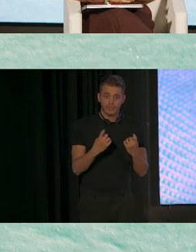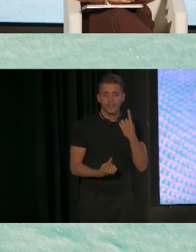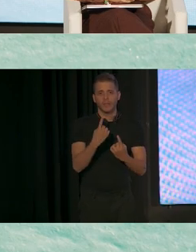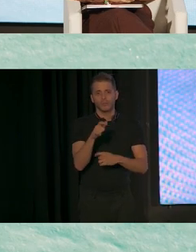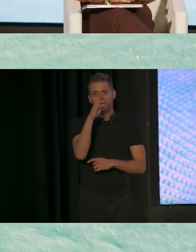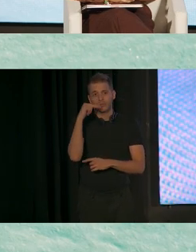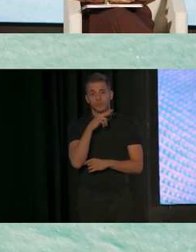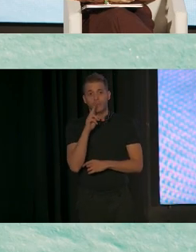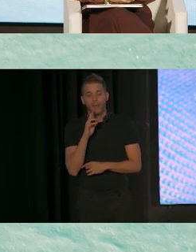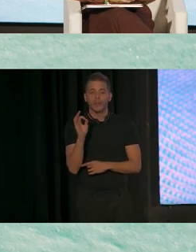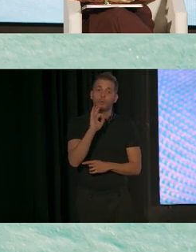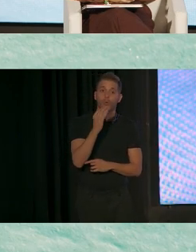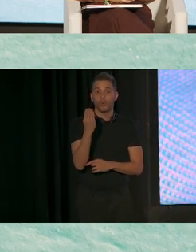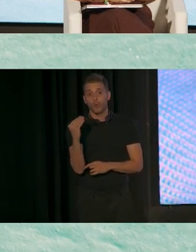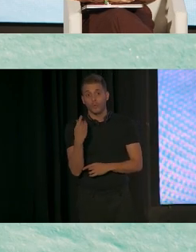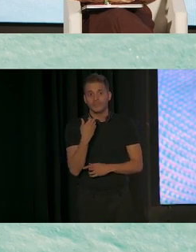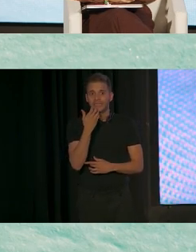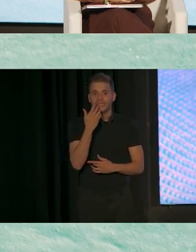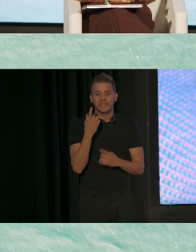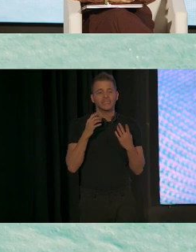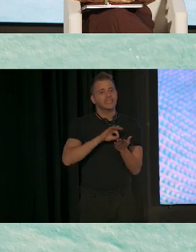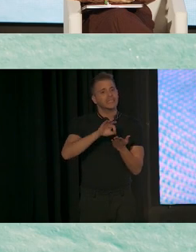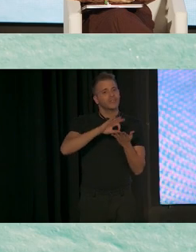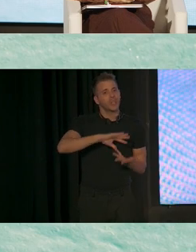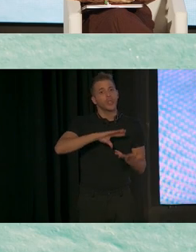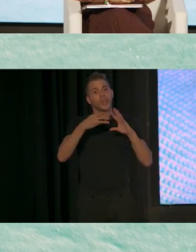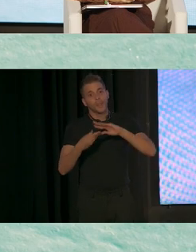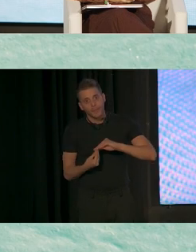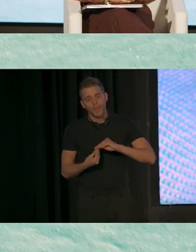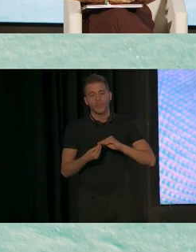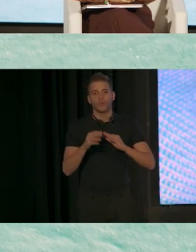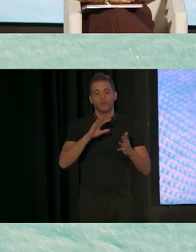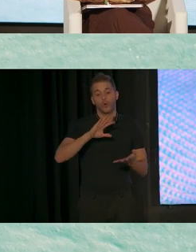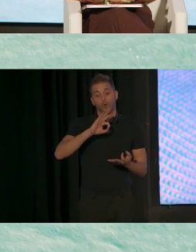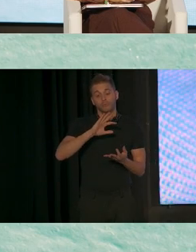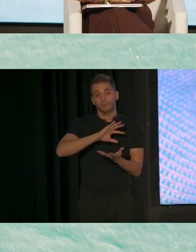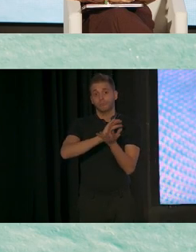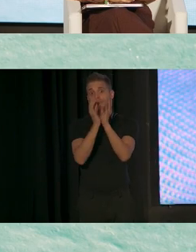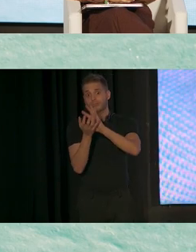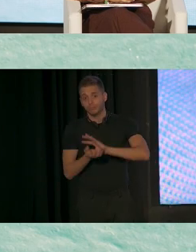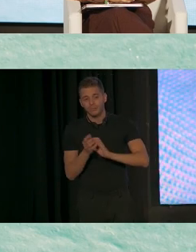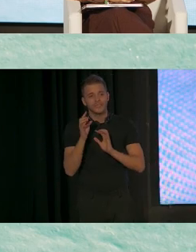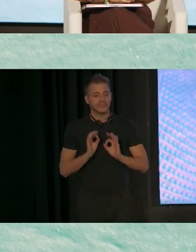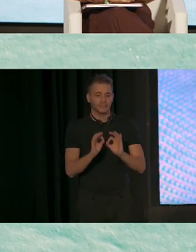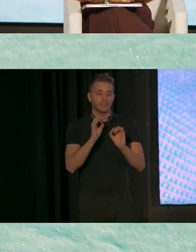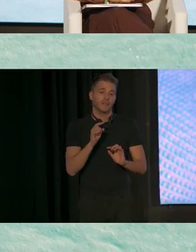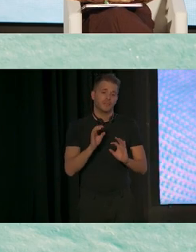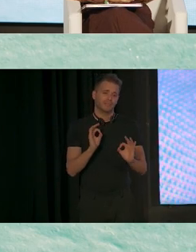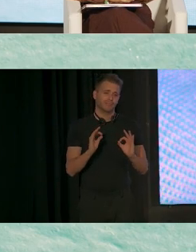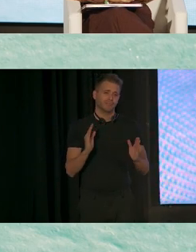jóvenes necesitan los servicios de transición, de acceso, especialmente para los adolescentes.